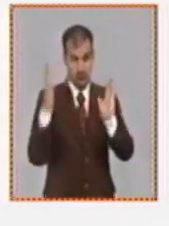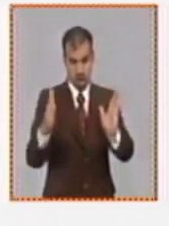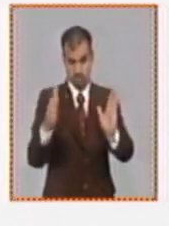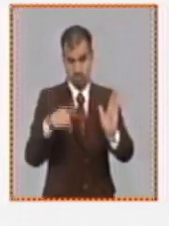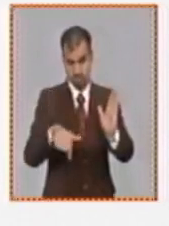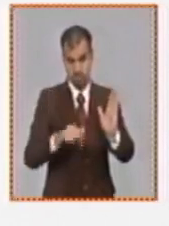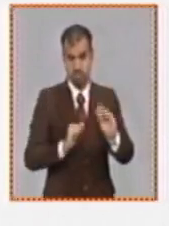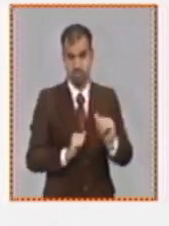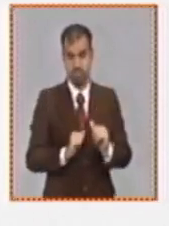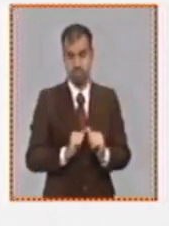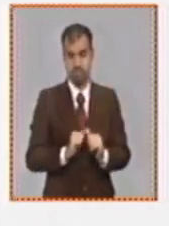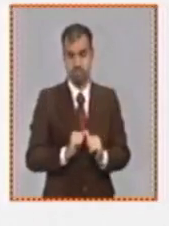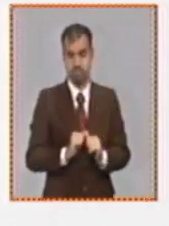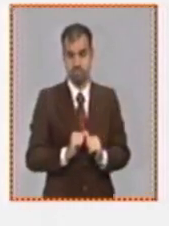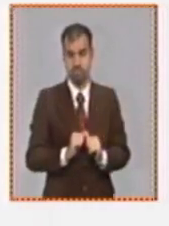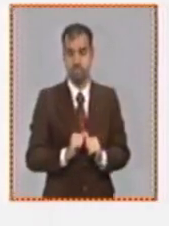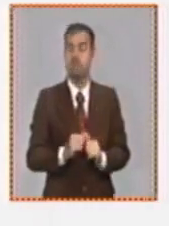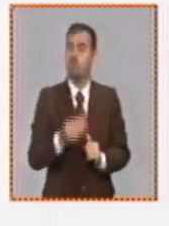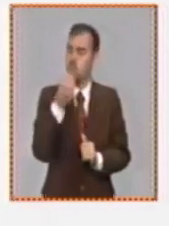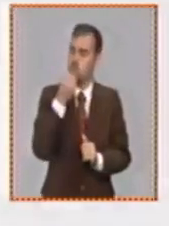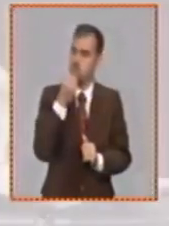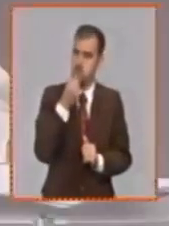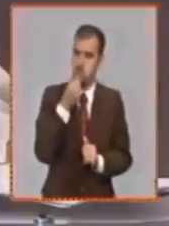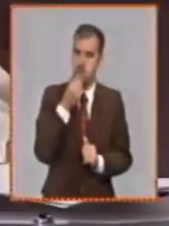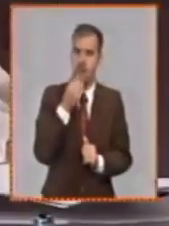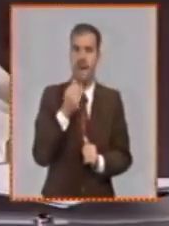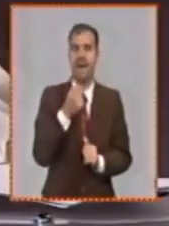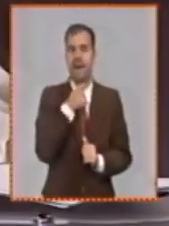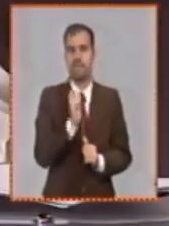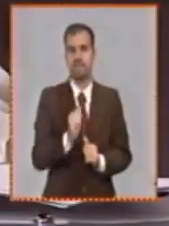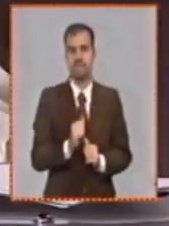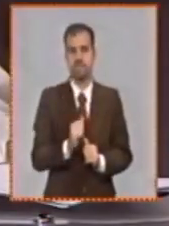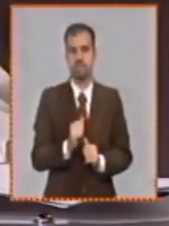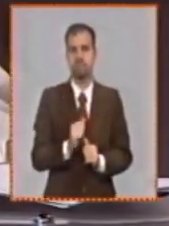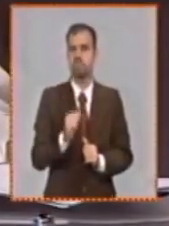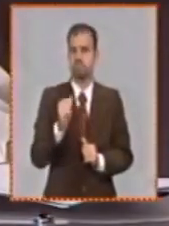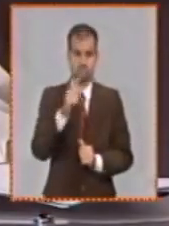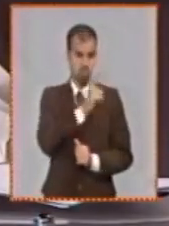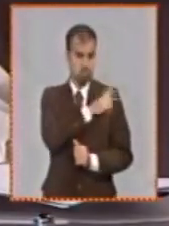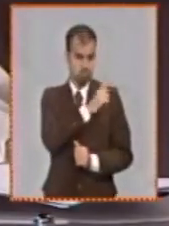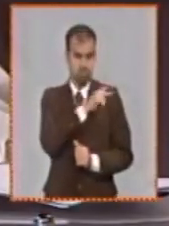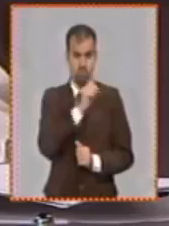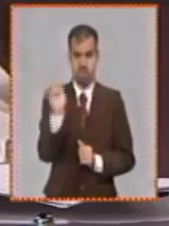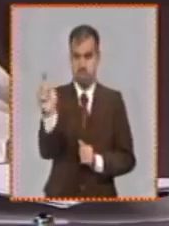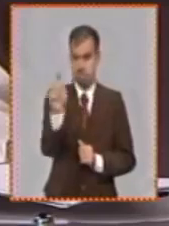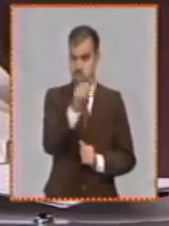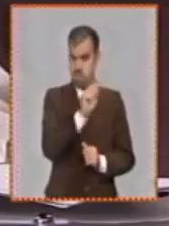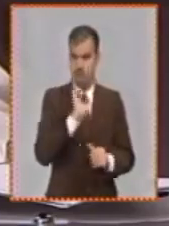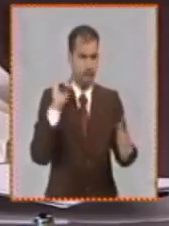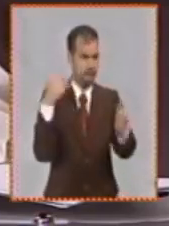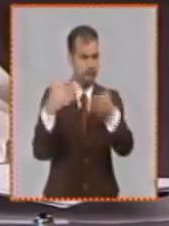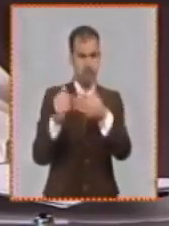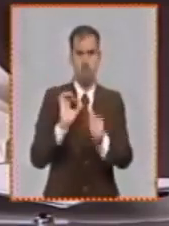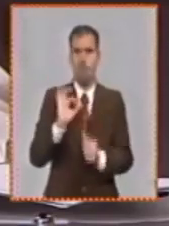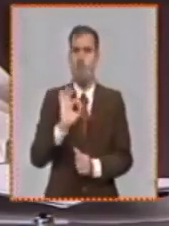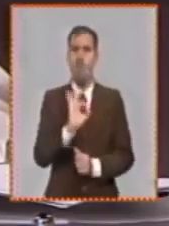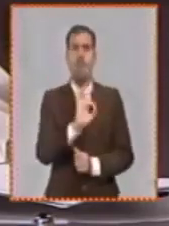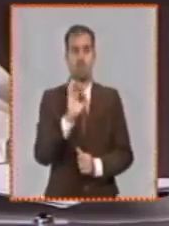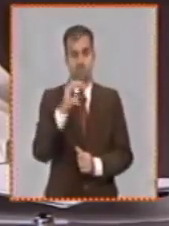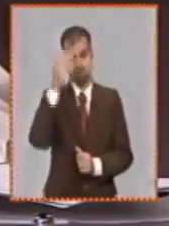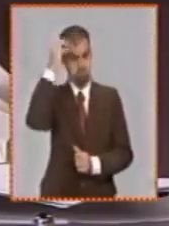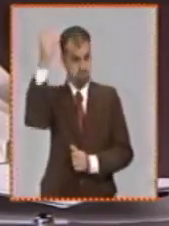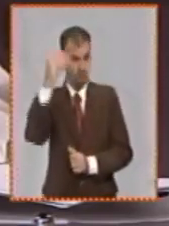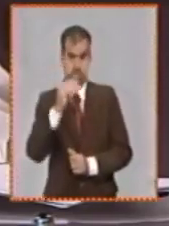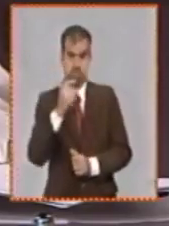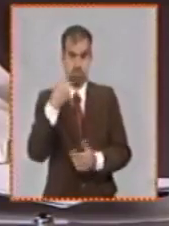de este año de nuestro organismo es que puede compartir se puede ser asumida por las administraciones sean del sector empresarial o